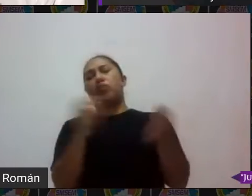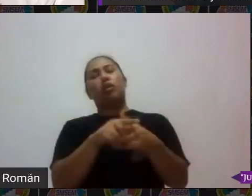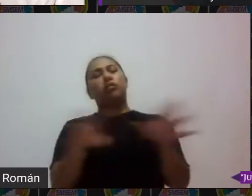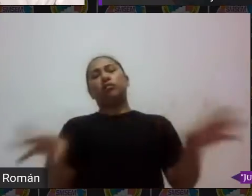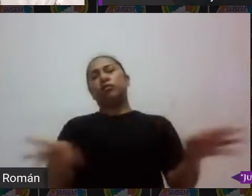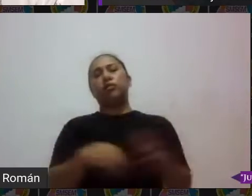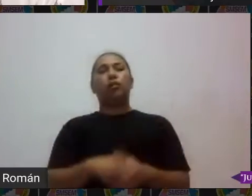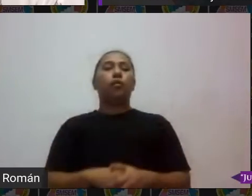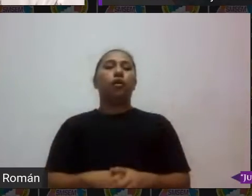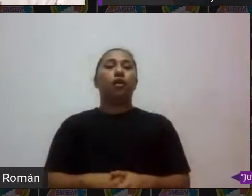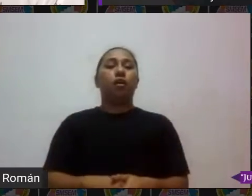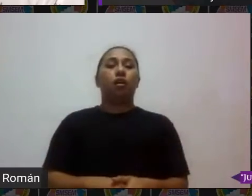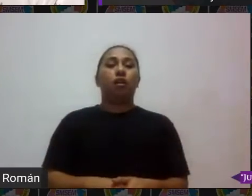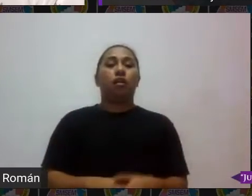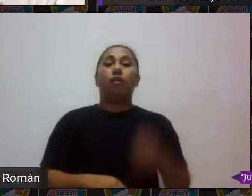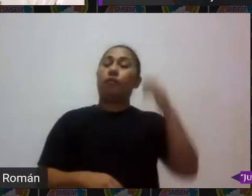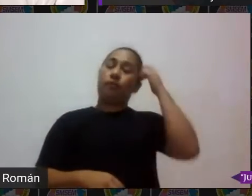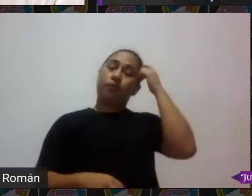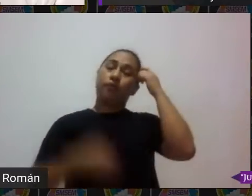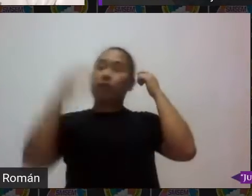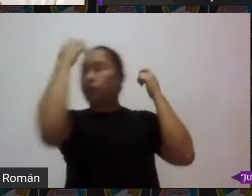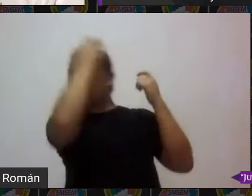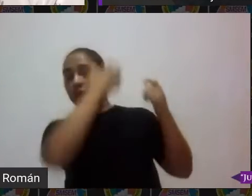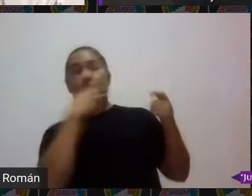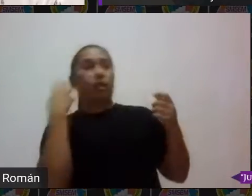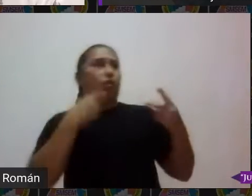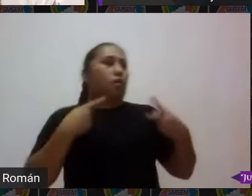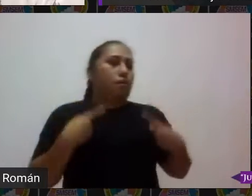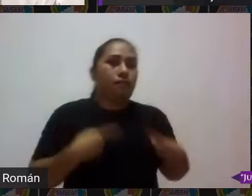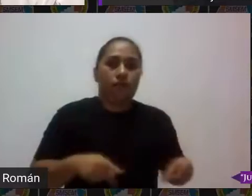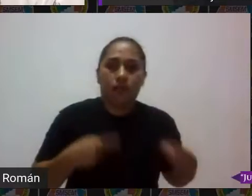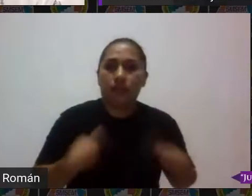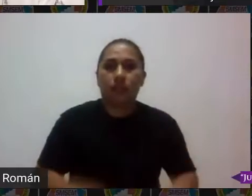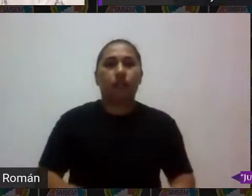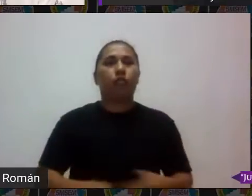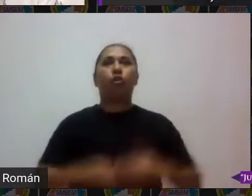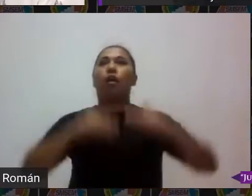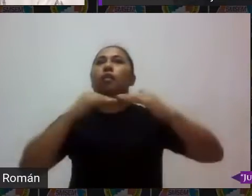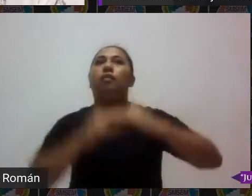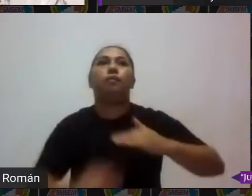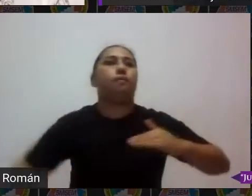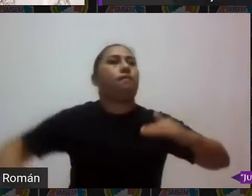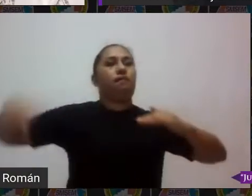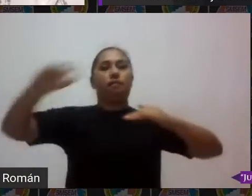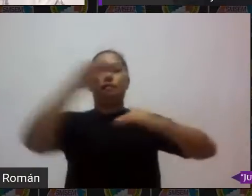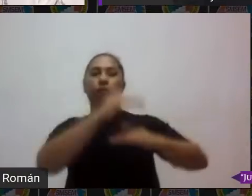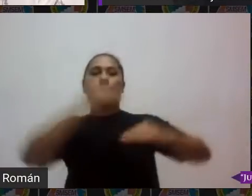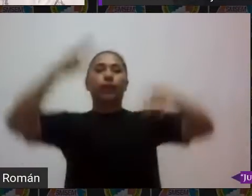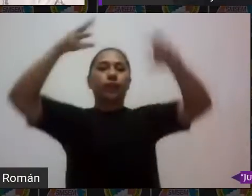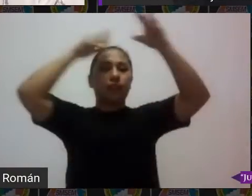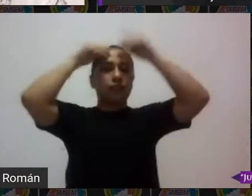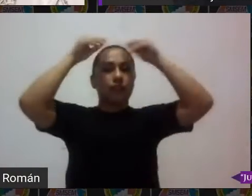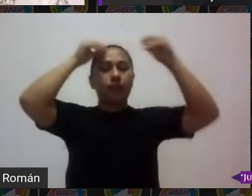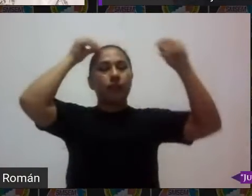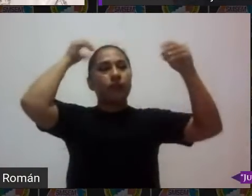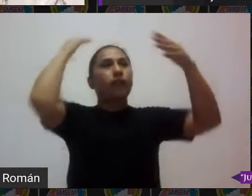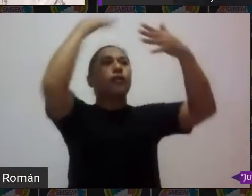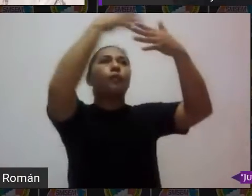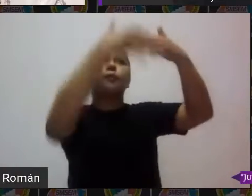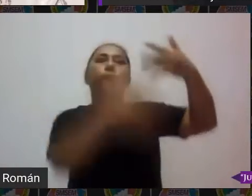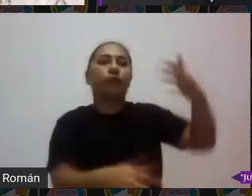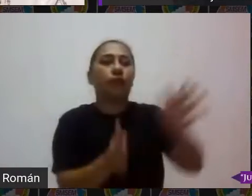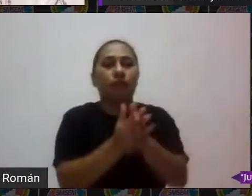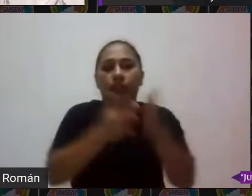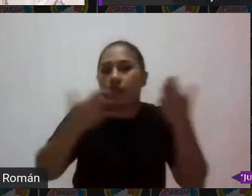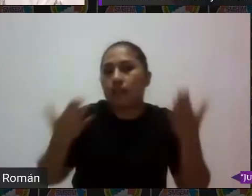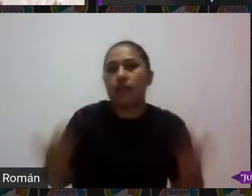no estás evaluando personalidades estás evaluando nivel de aprendizaje de la currícula y entonces el